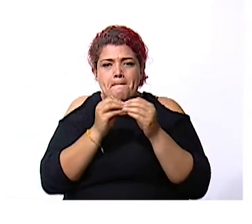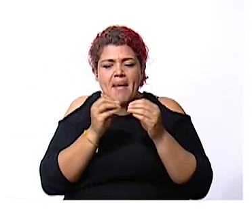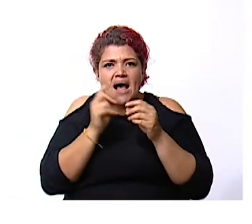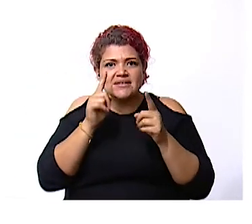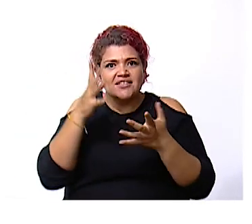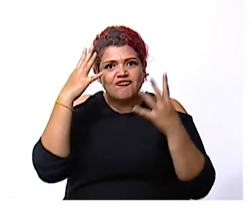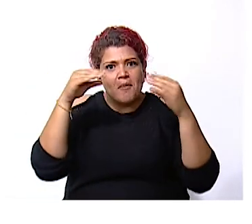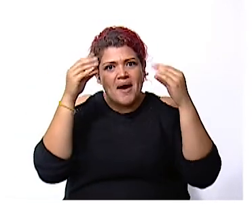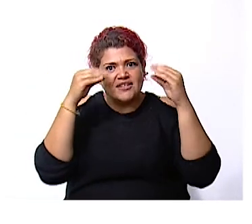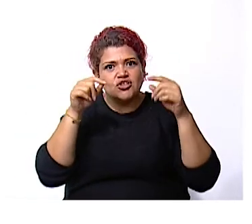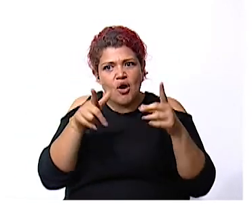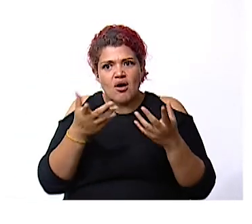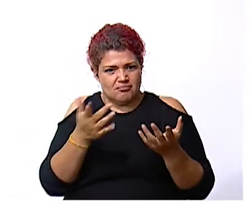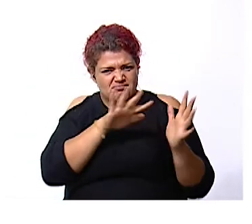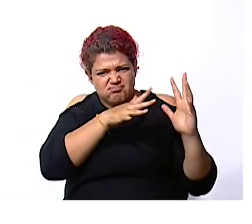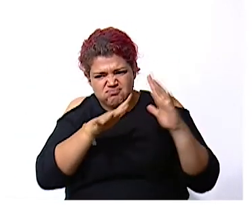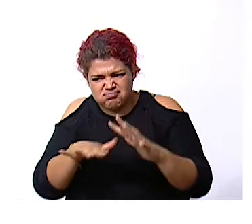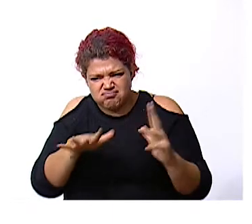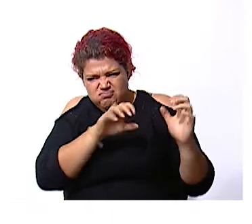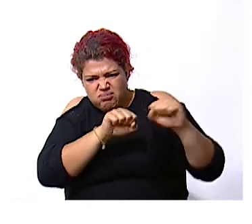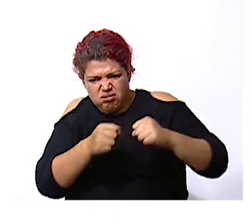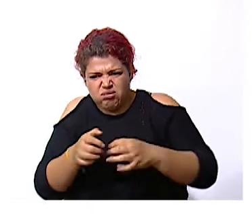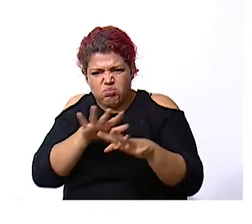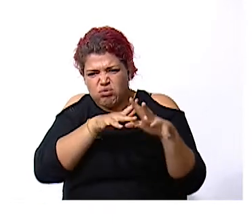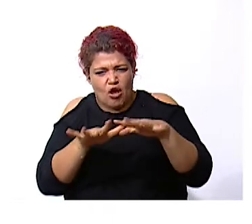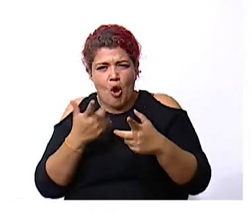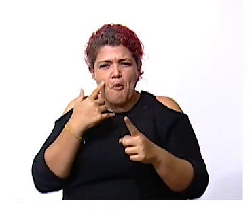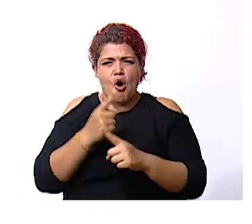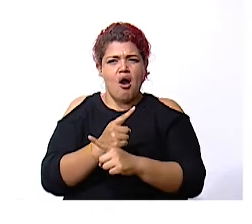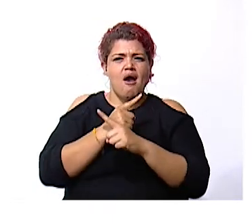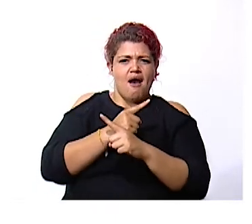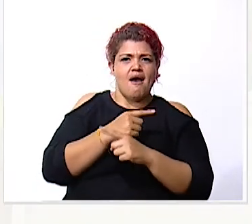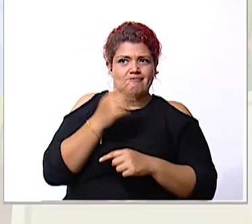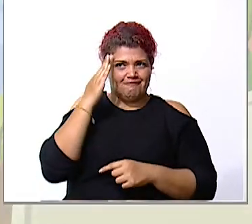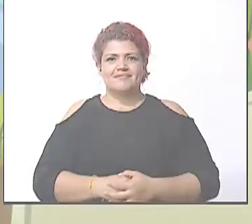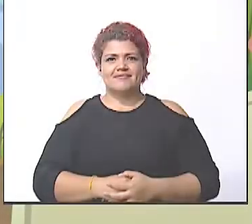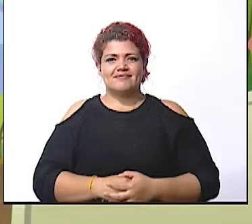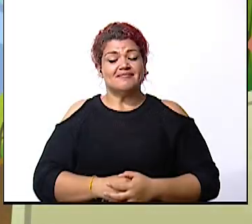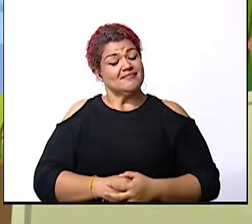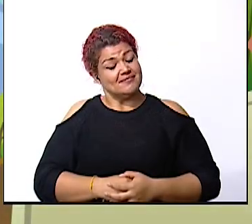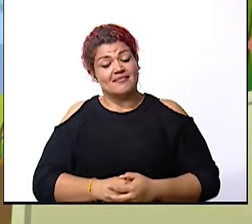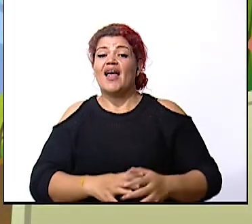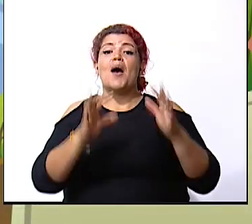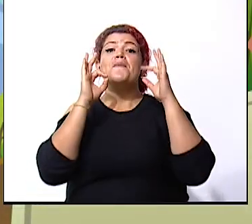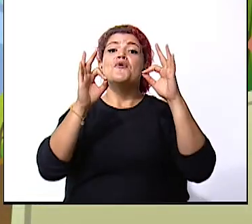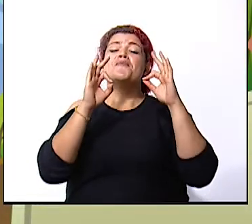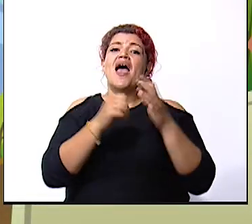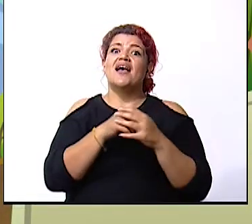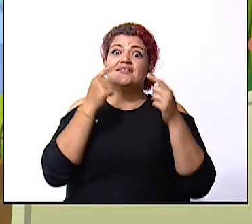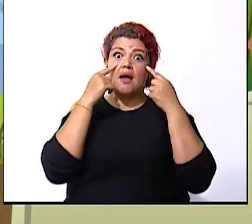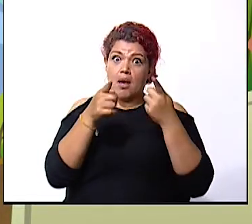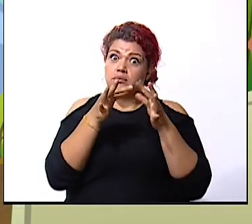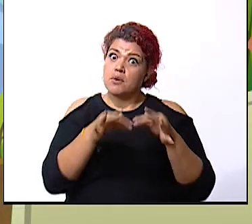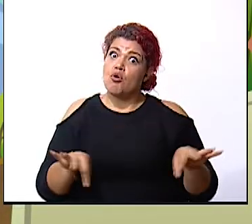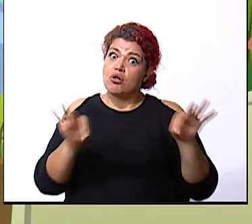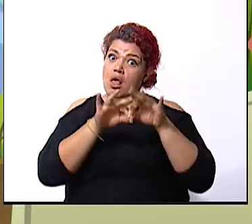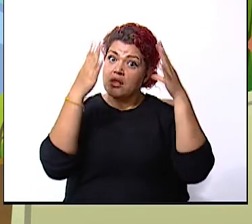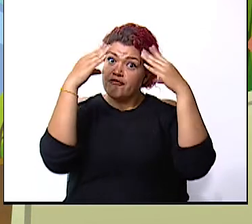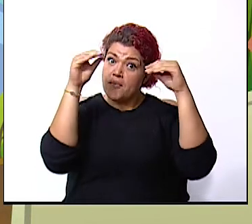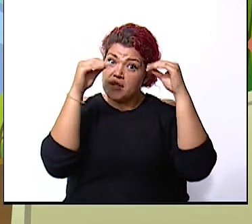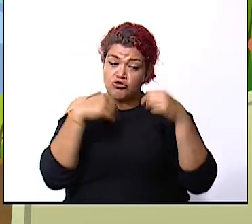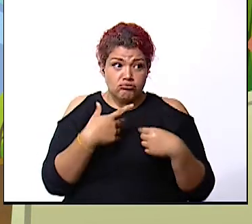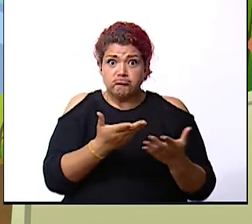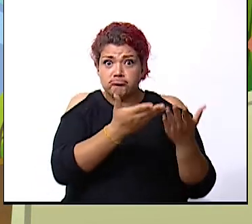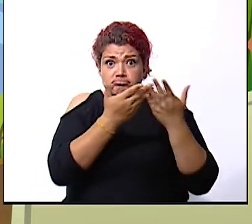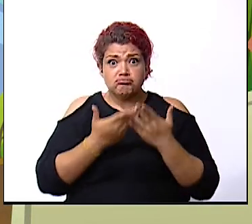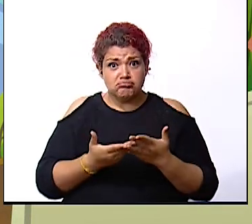detalles sobre los tipos de derrumbes y las medidas de prevención muy bien vieron que importante la información que nos